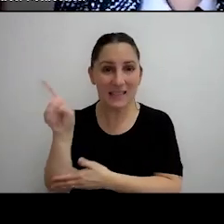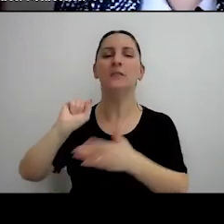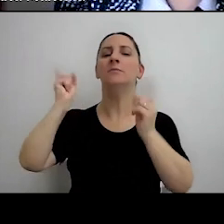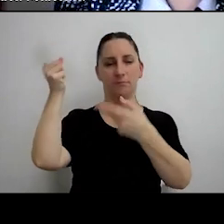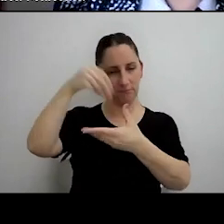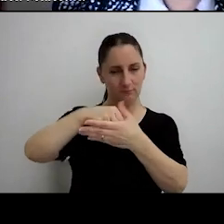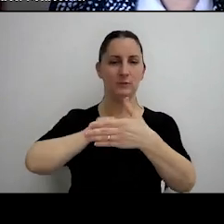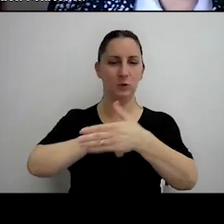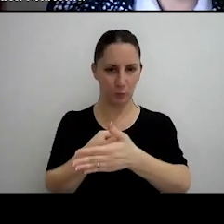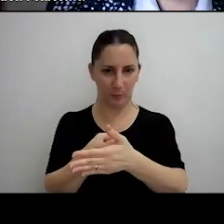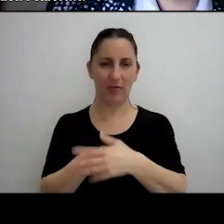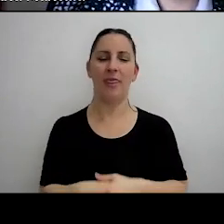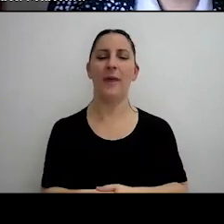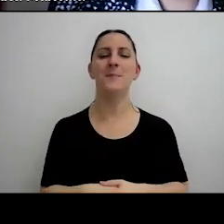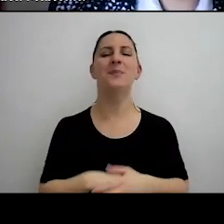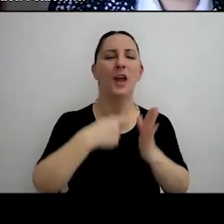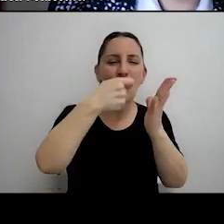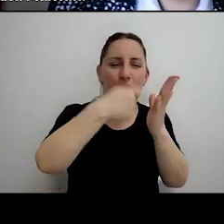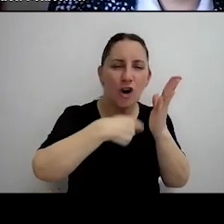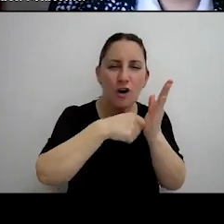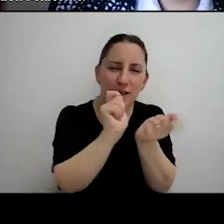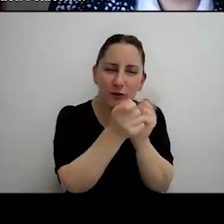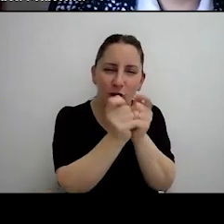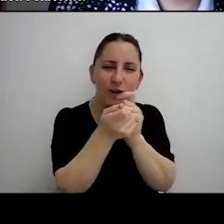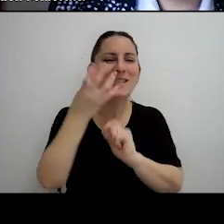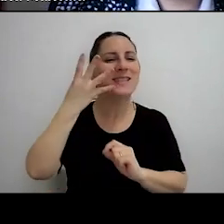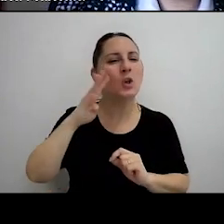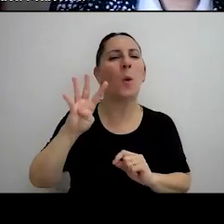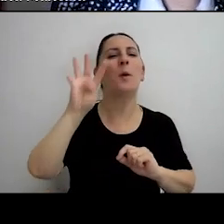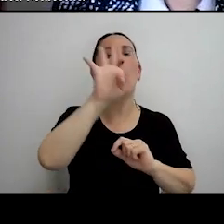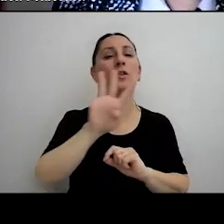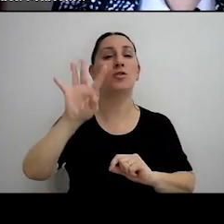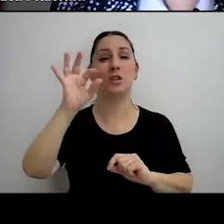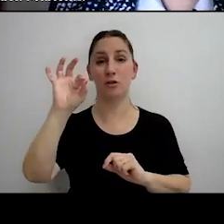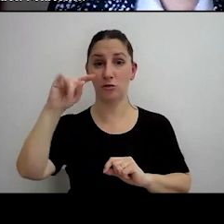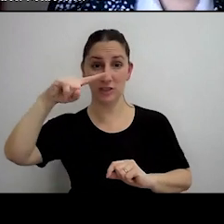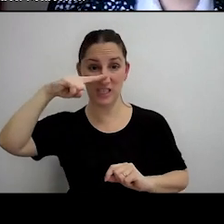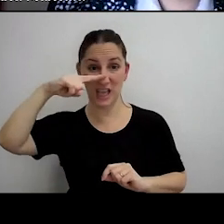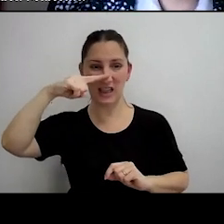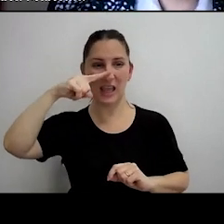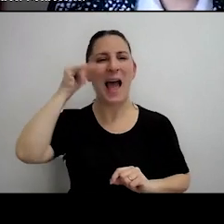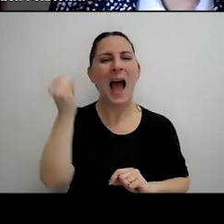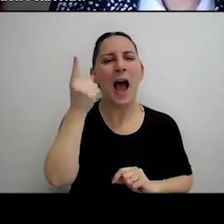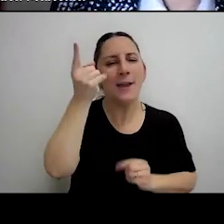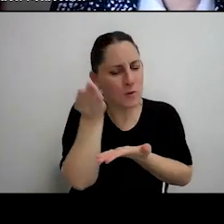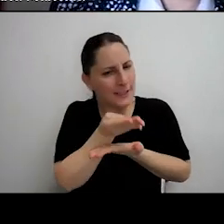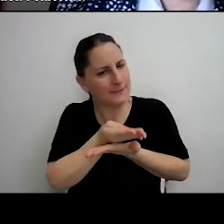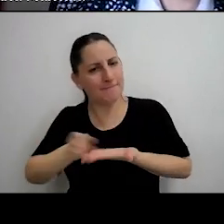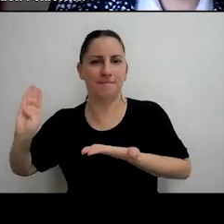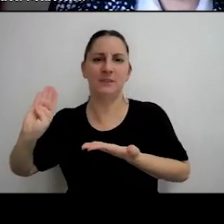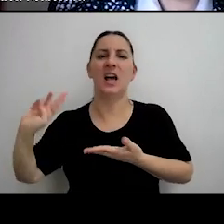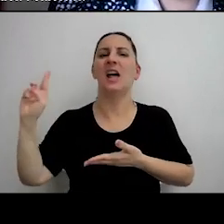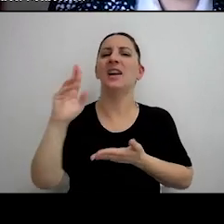Dentro de las correcciones que hace la 5407, hay una exclusión a la